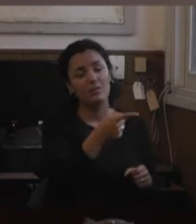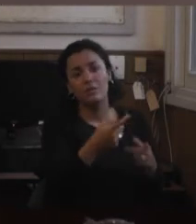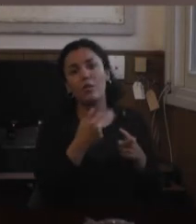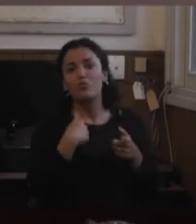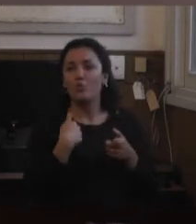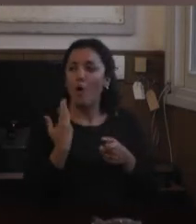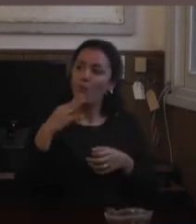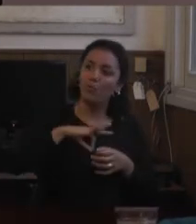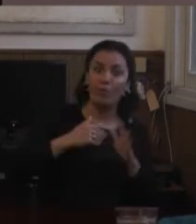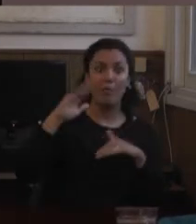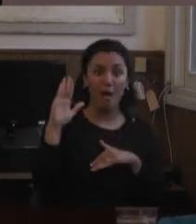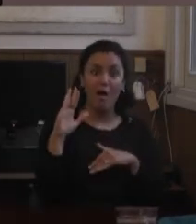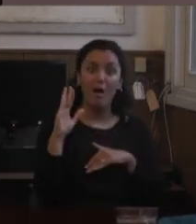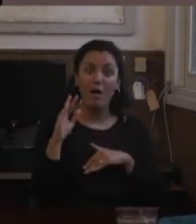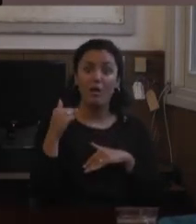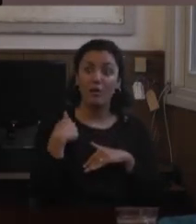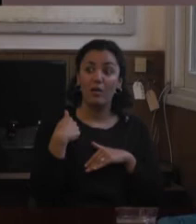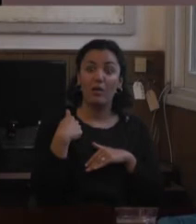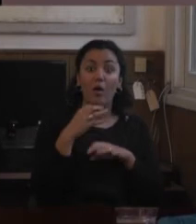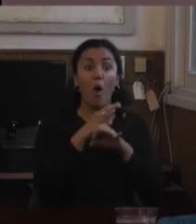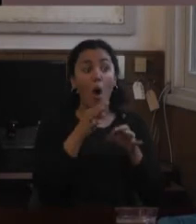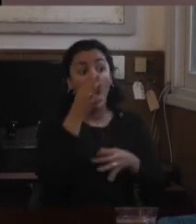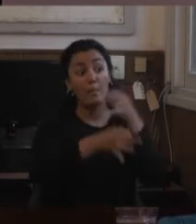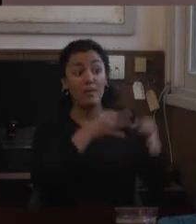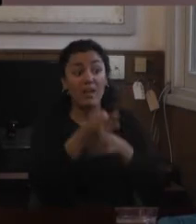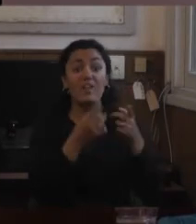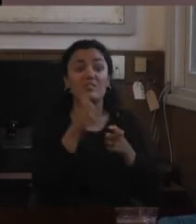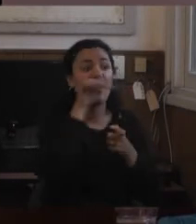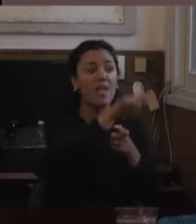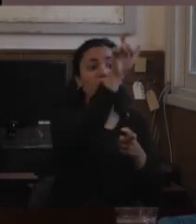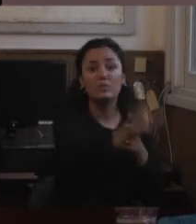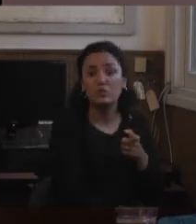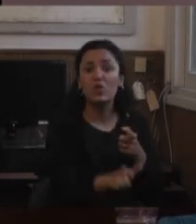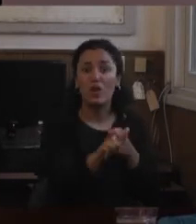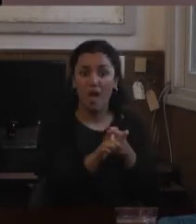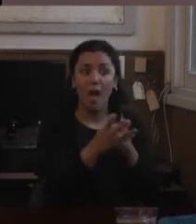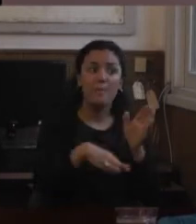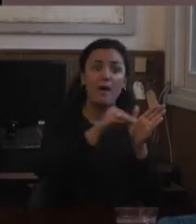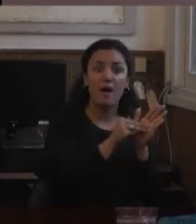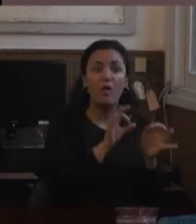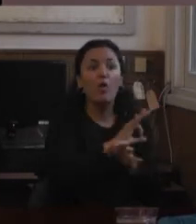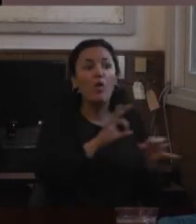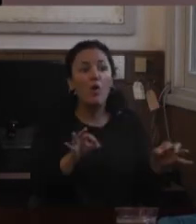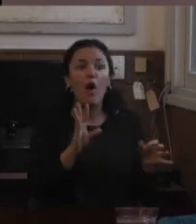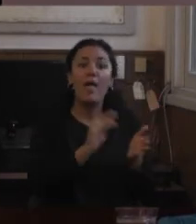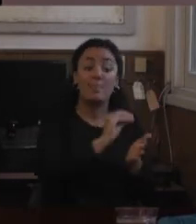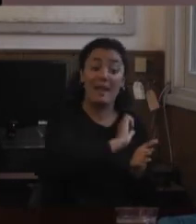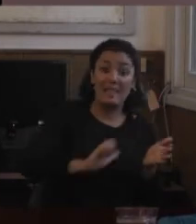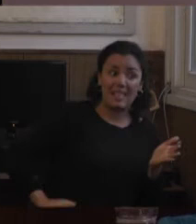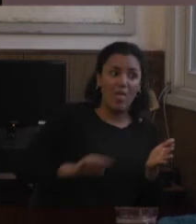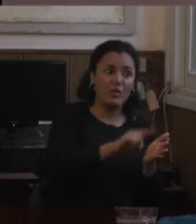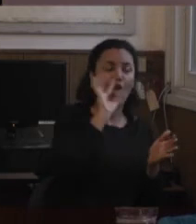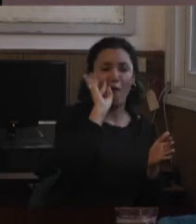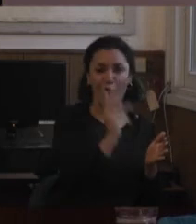cobrar más porque le puede decir que tiene que venir con alguien extra porque se lo puede pedir a la seguridad social que se lo reconozca pero igual todo